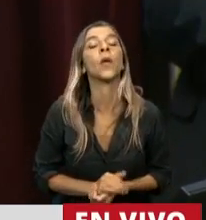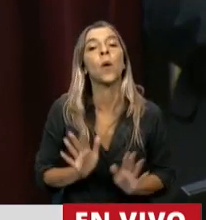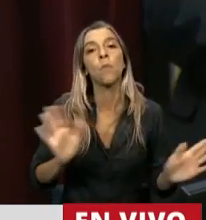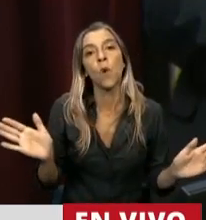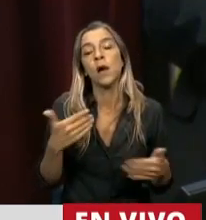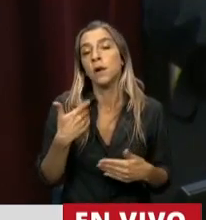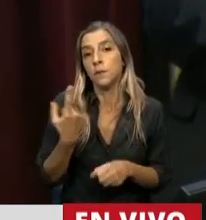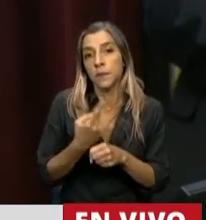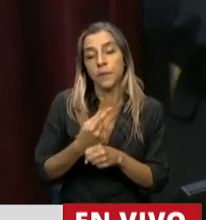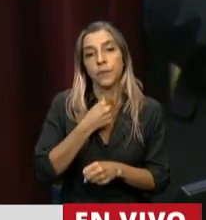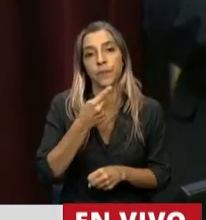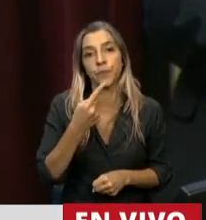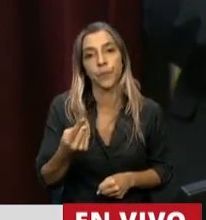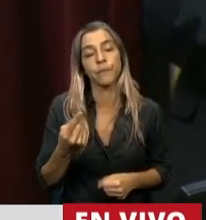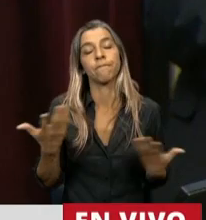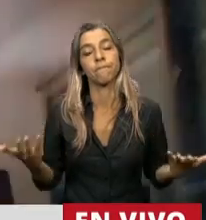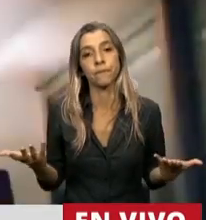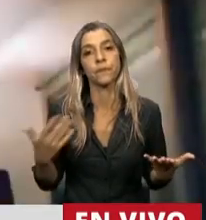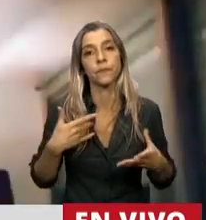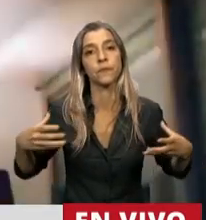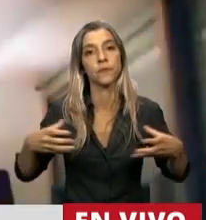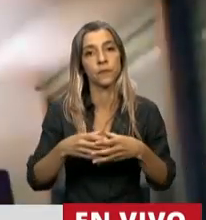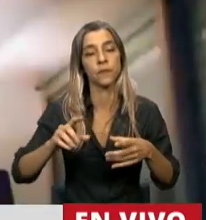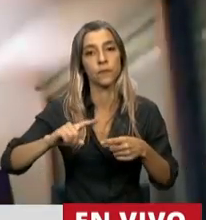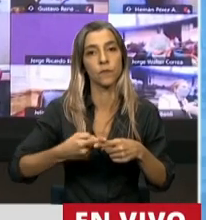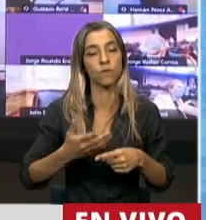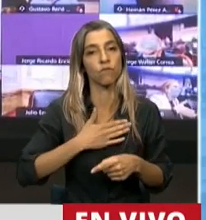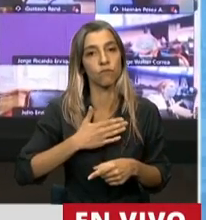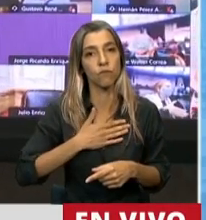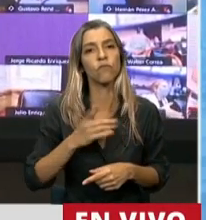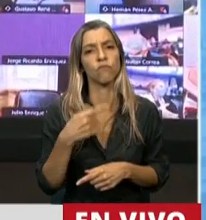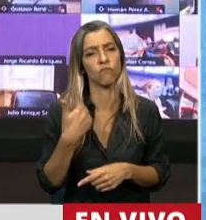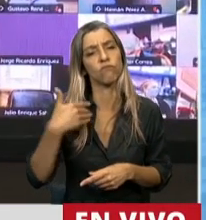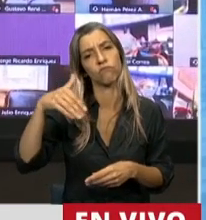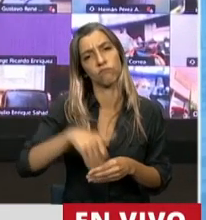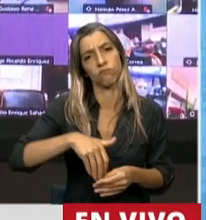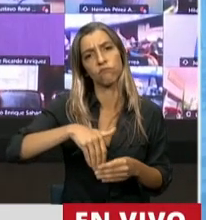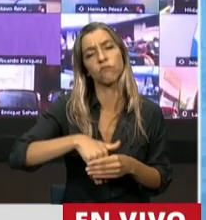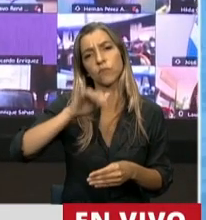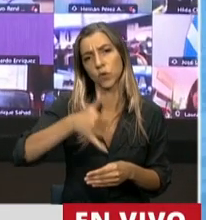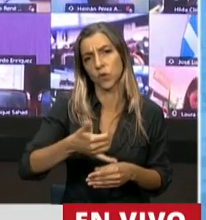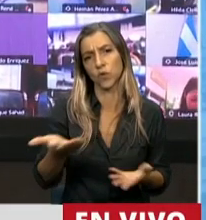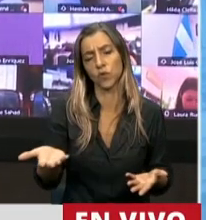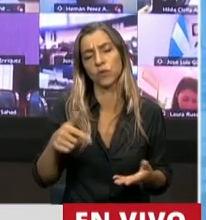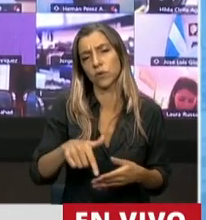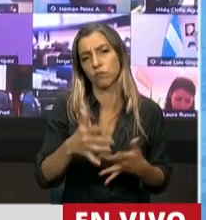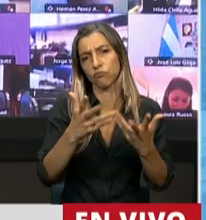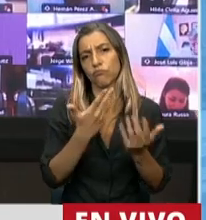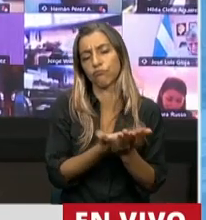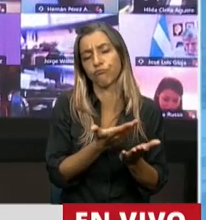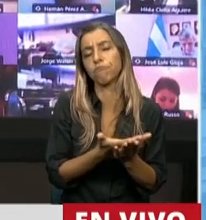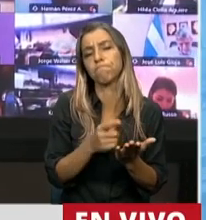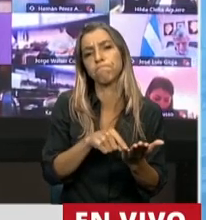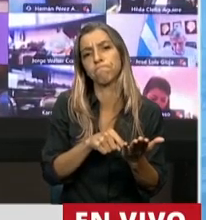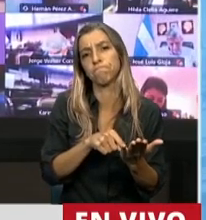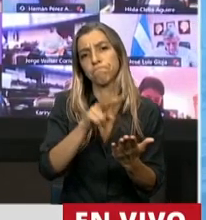primer lugar decir que desde el Bloque Socialista vamos a acompañar este proyecto. Nos